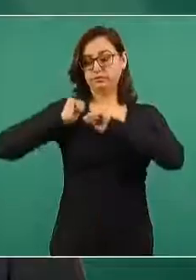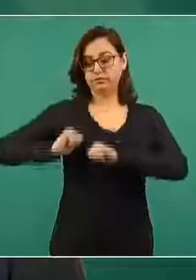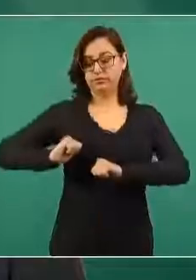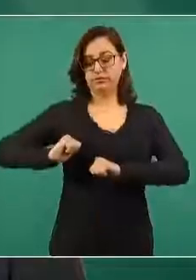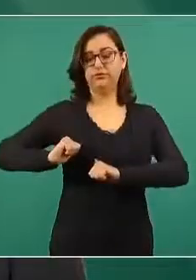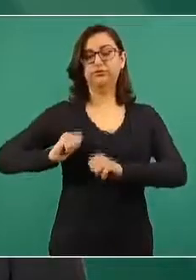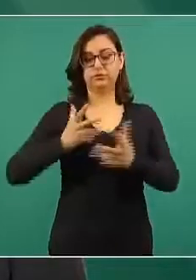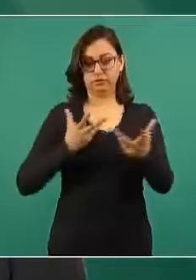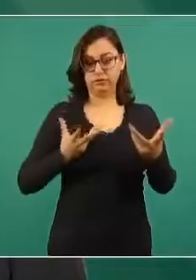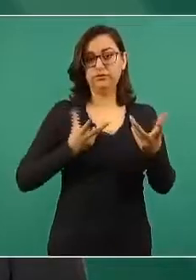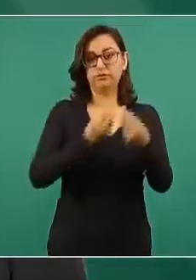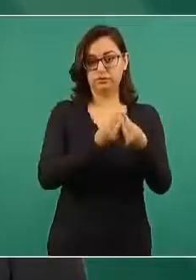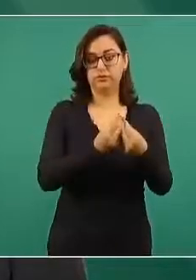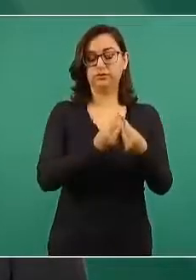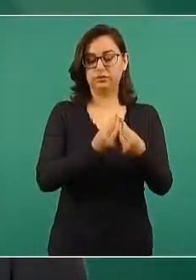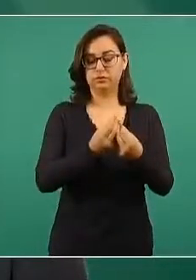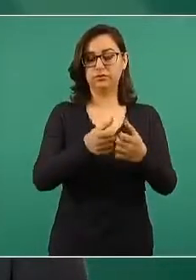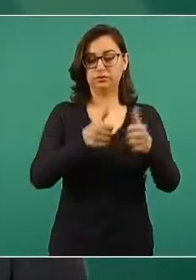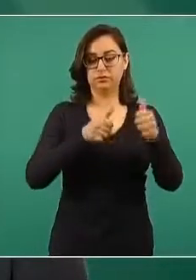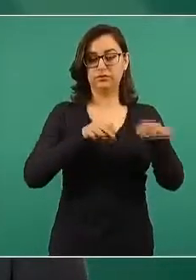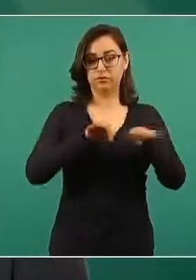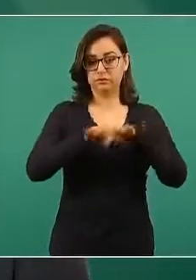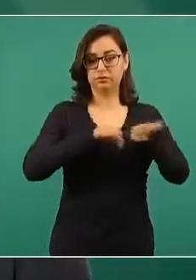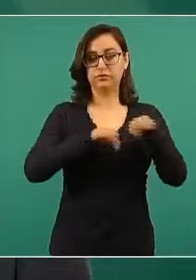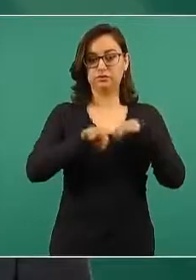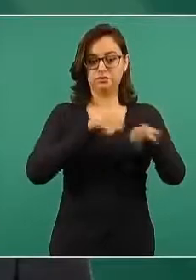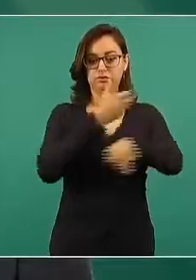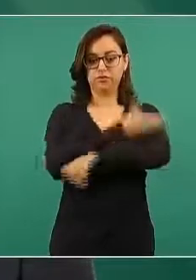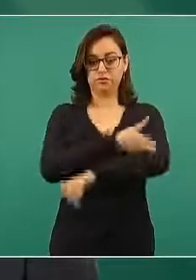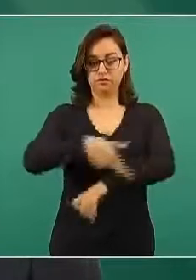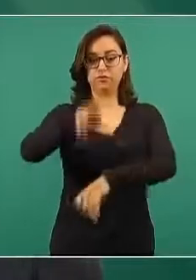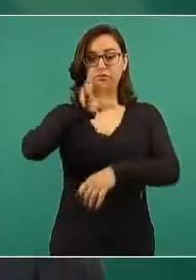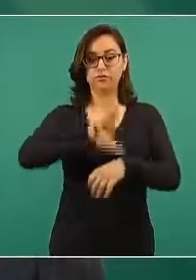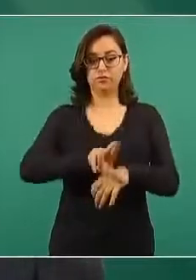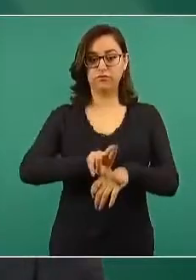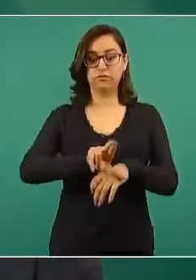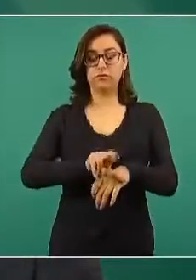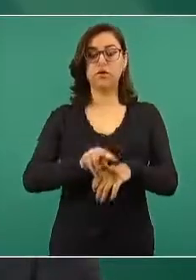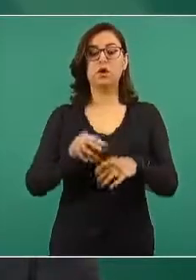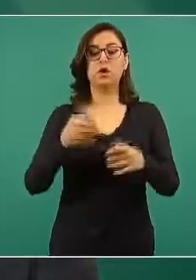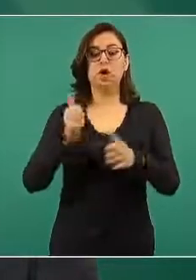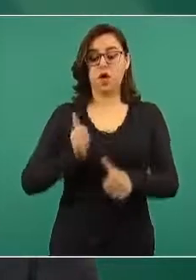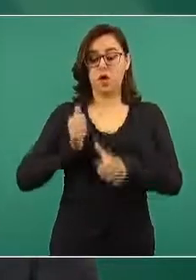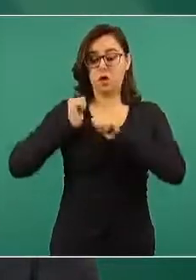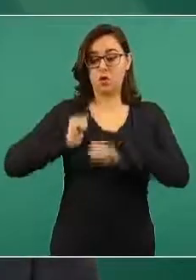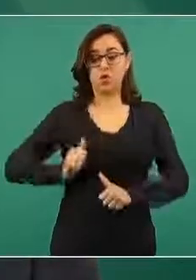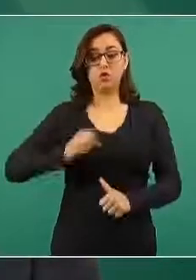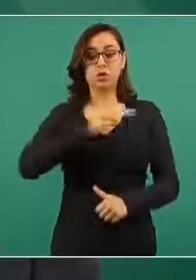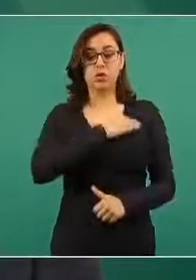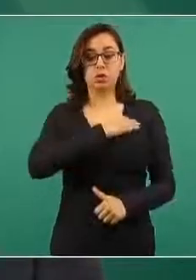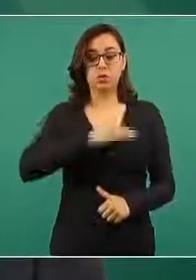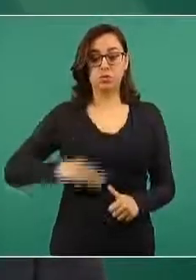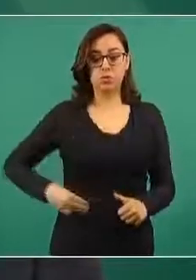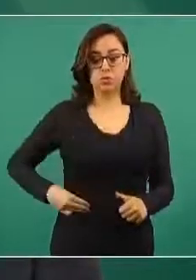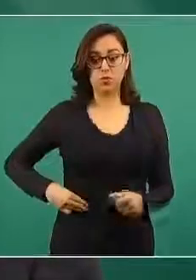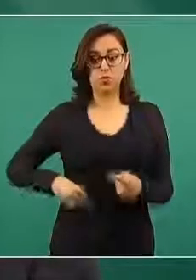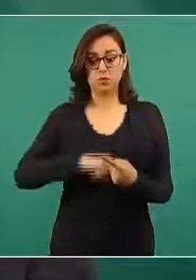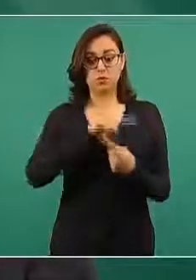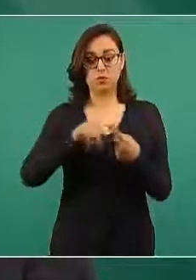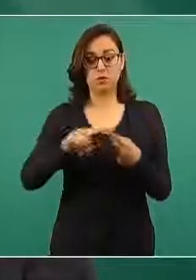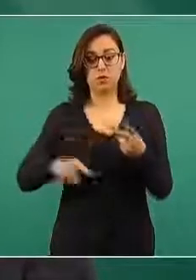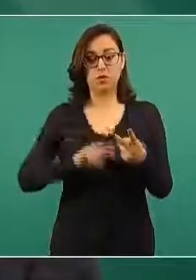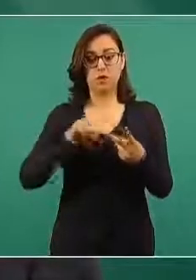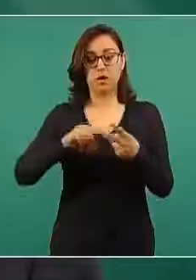tanto del municipio de Musqui como del